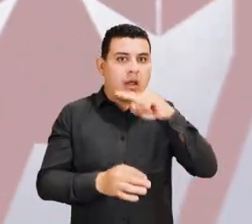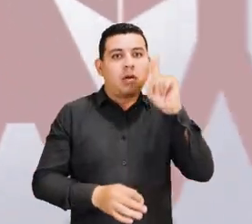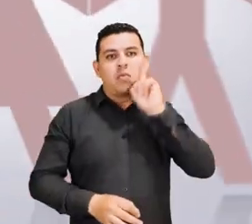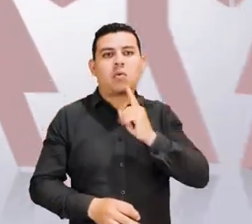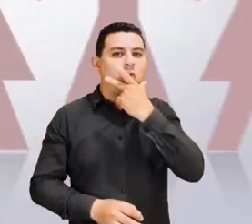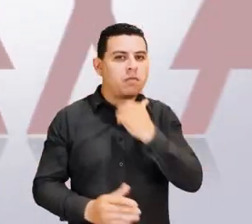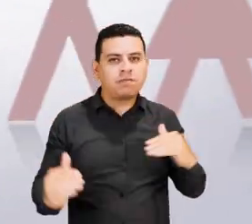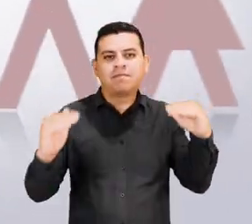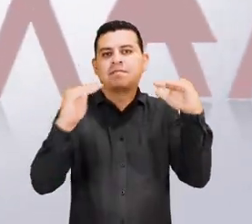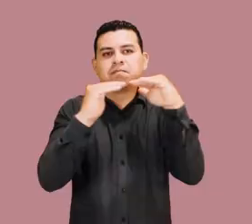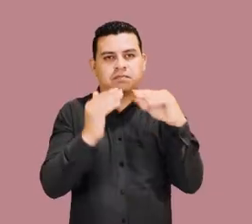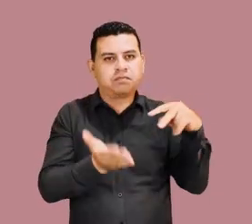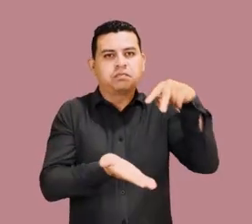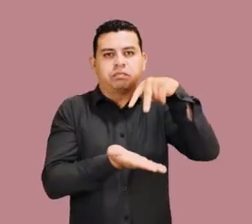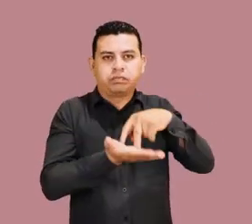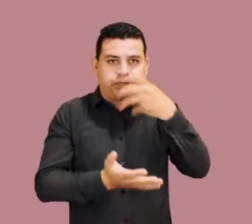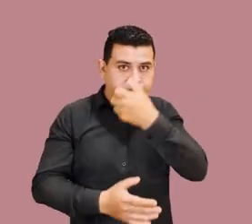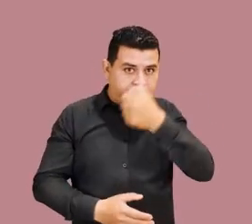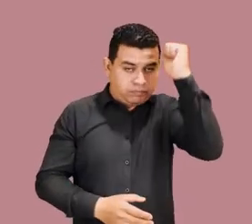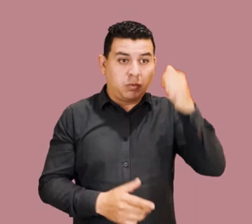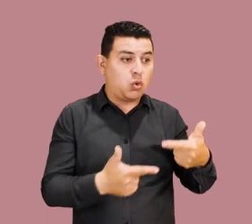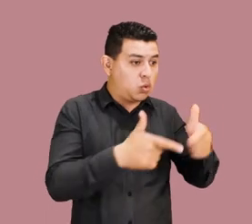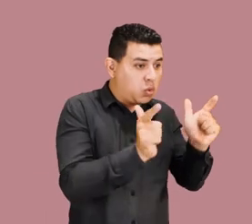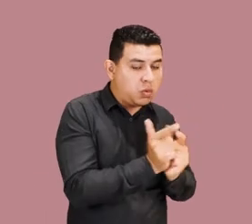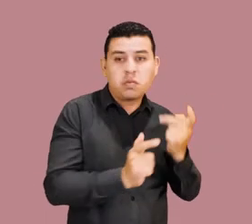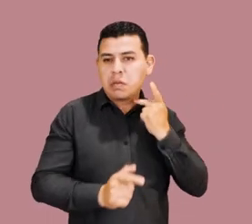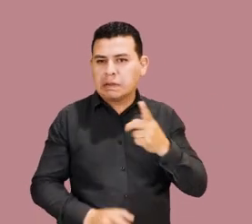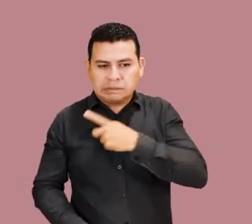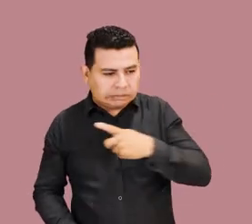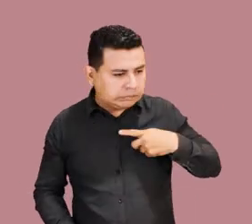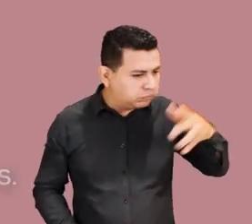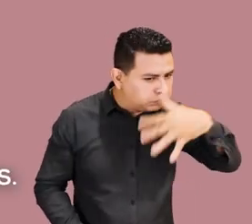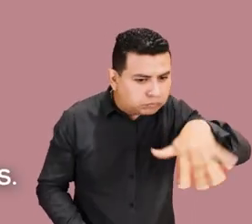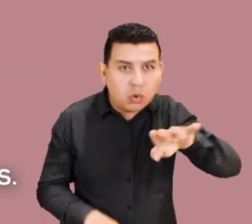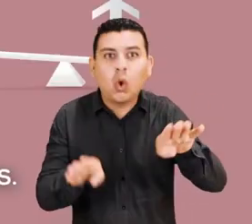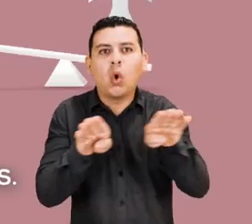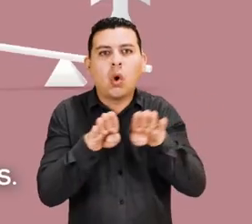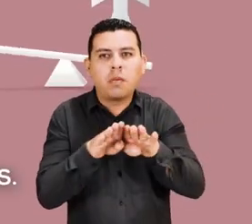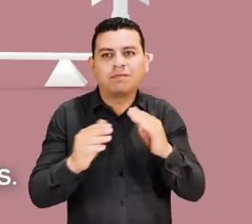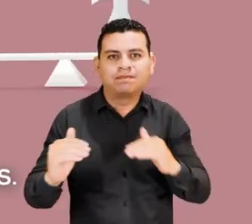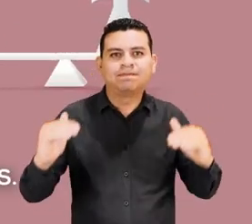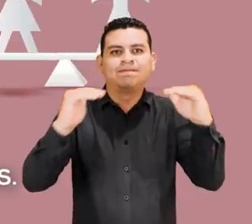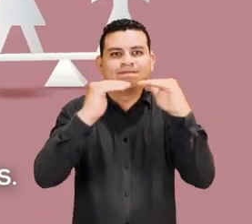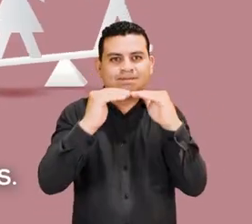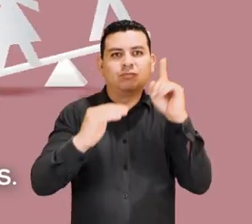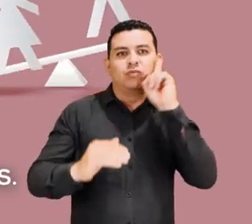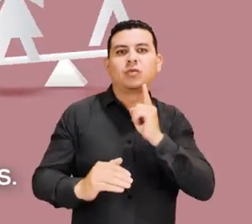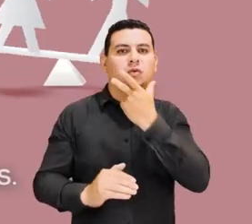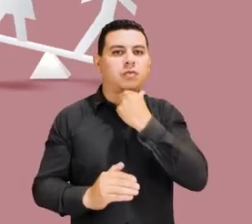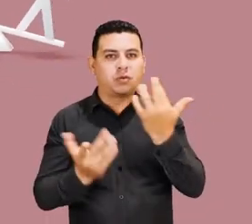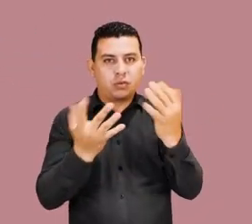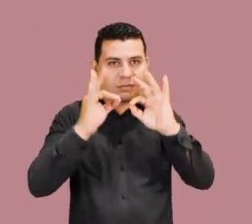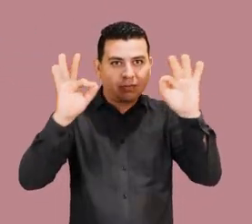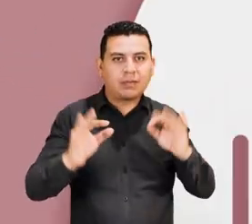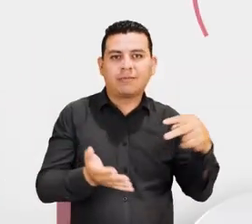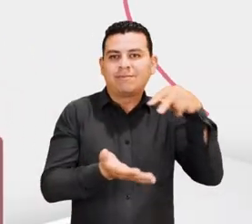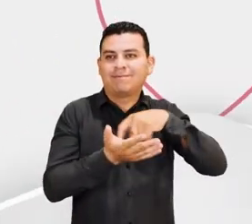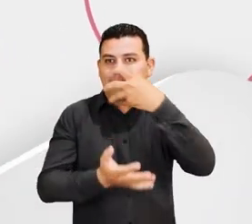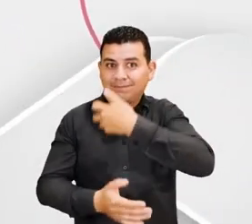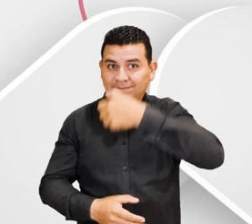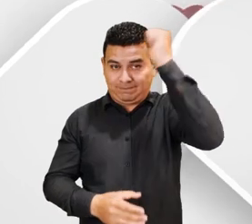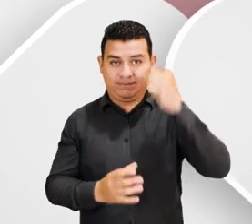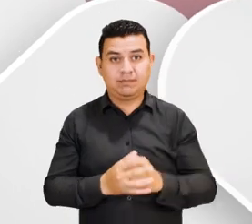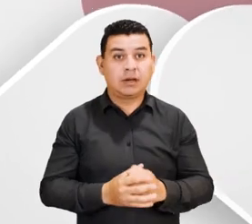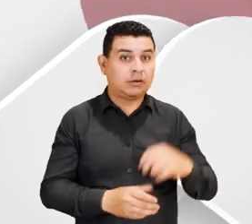igualitaria entre mujeres y hombres. Los partidos políticos deben promover y garantizar la paridad en la postulación de candidaturas. En las